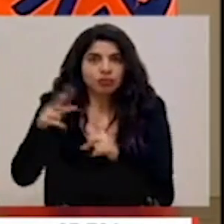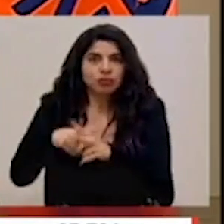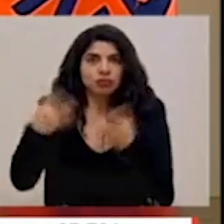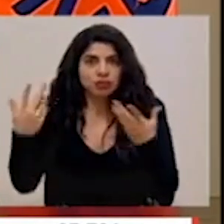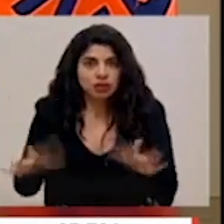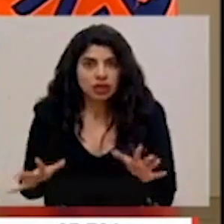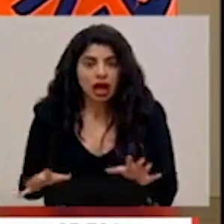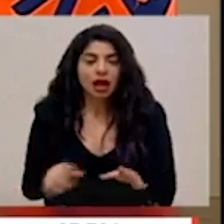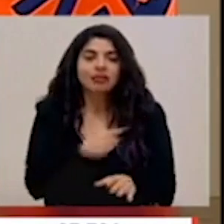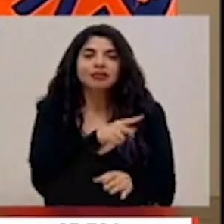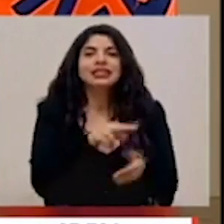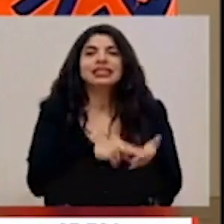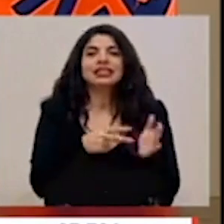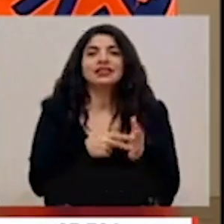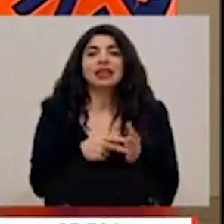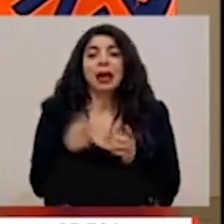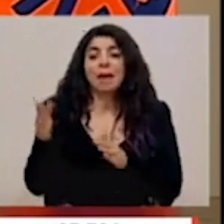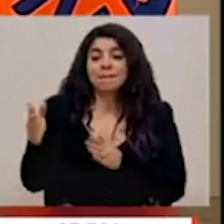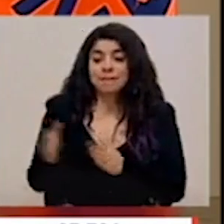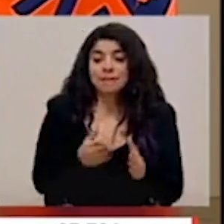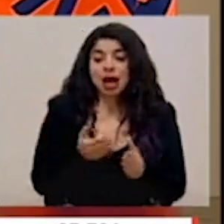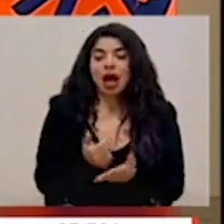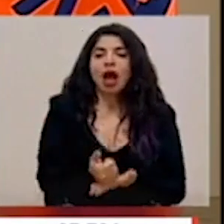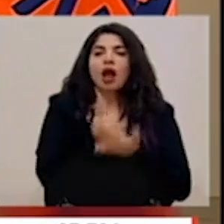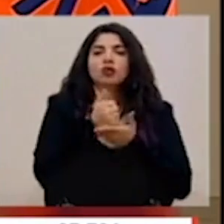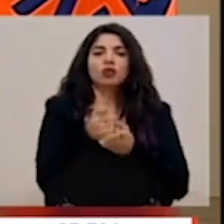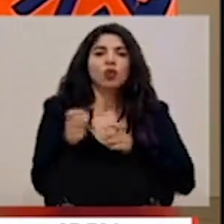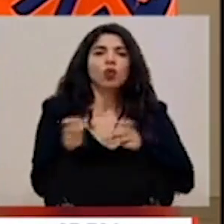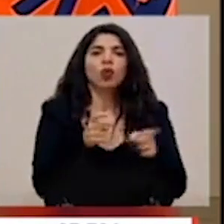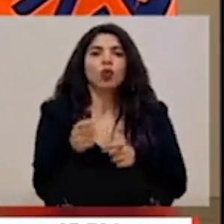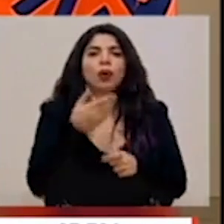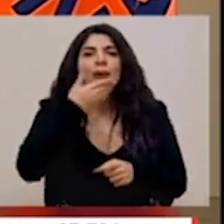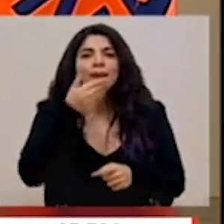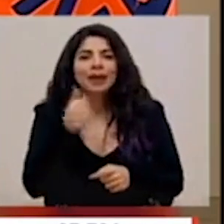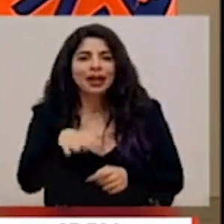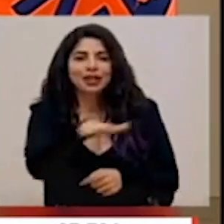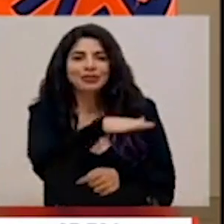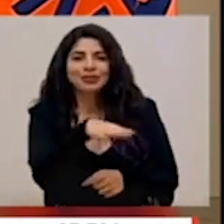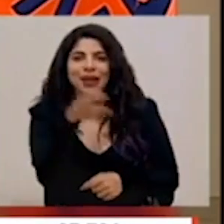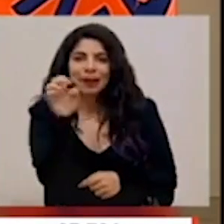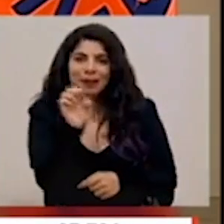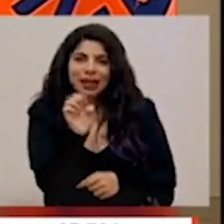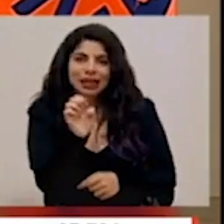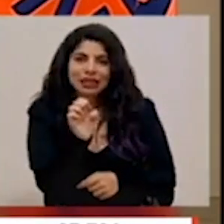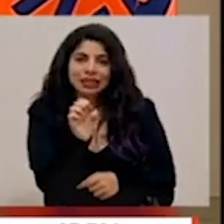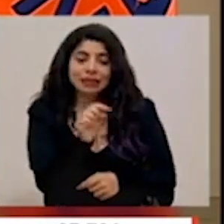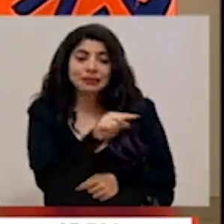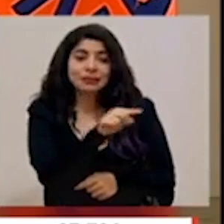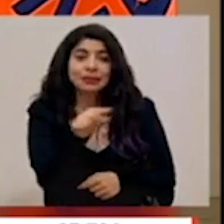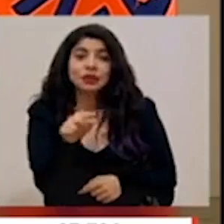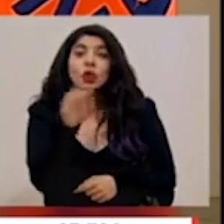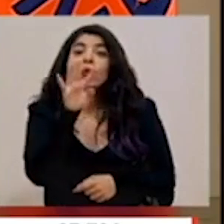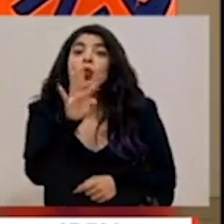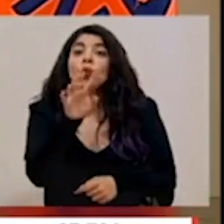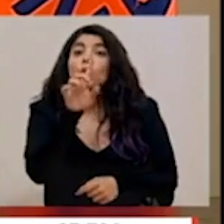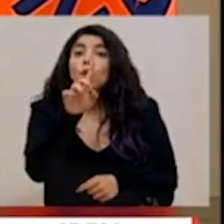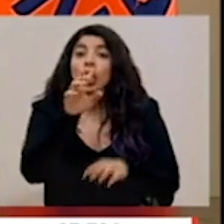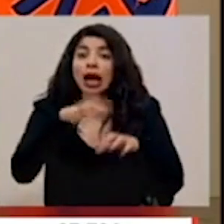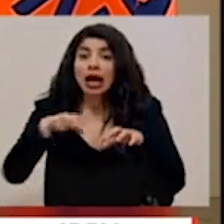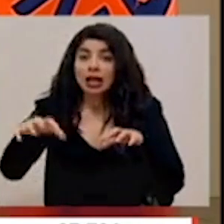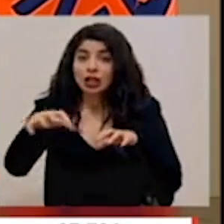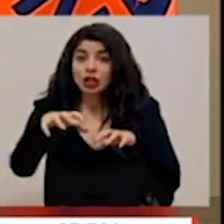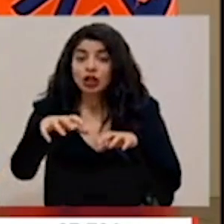tener un mayor control sobre la situación de emergencia. De ellos, 41 cantones en la